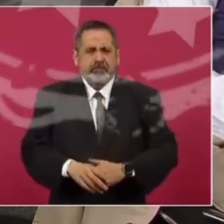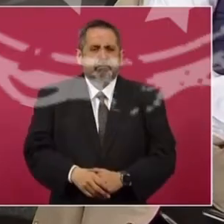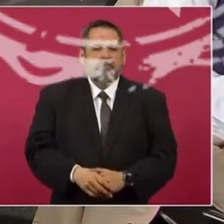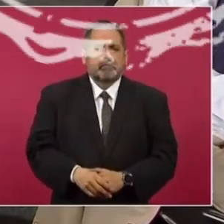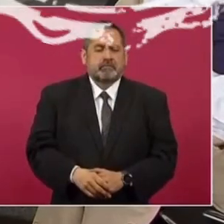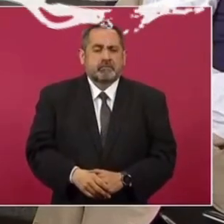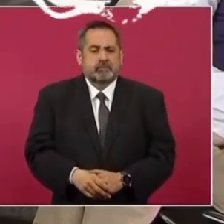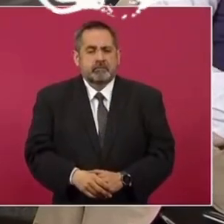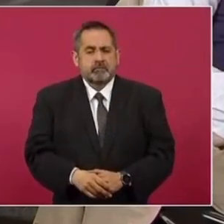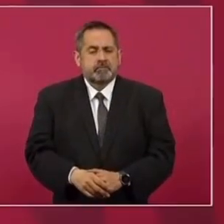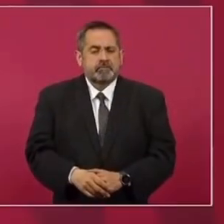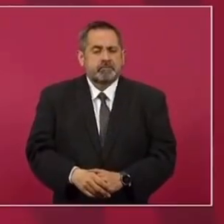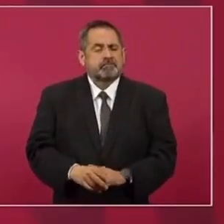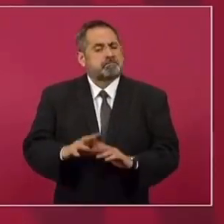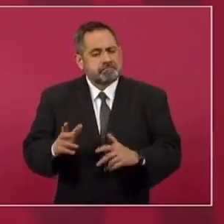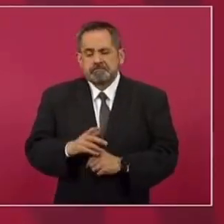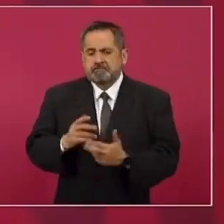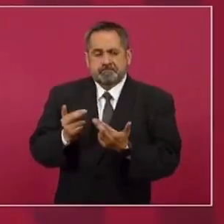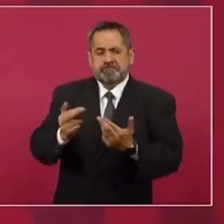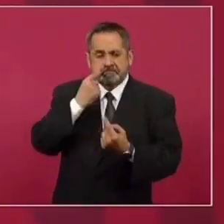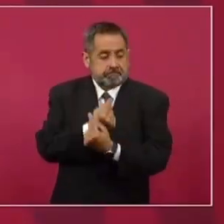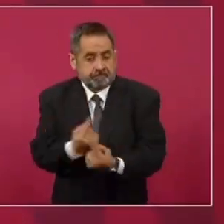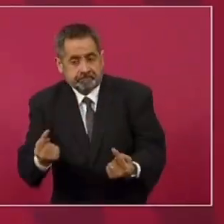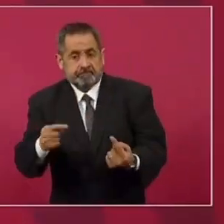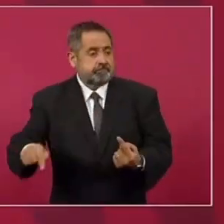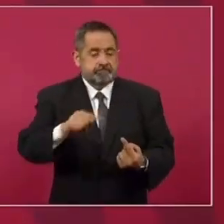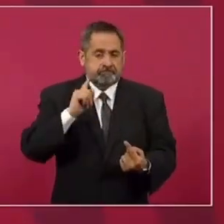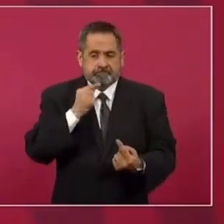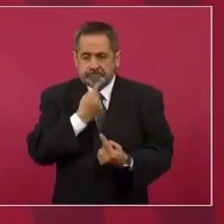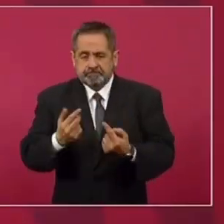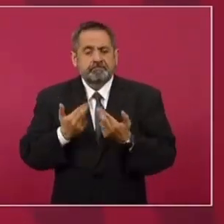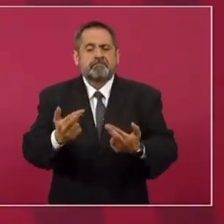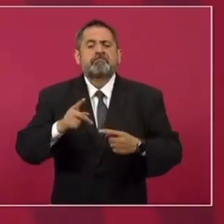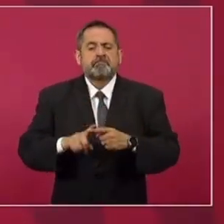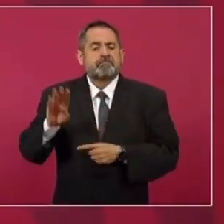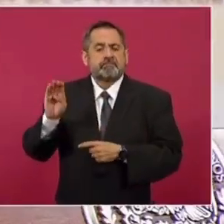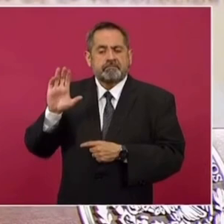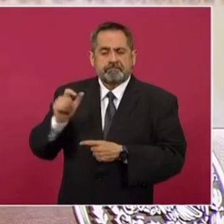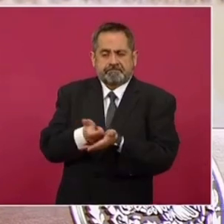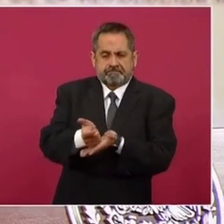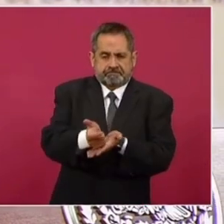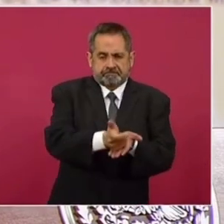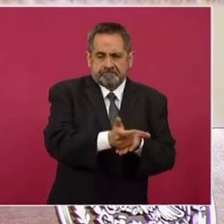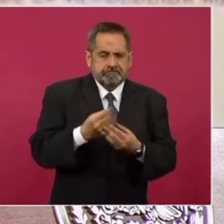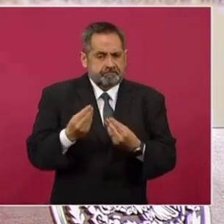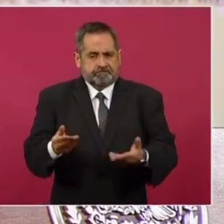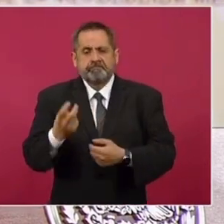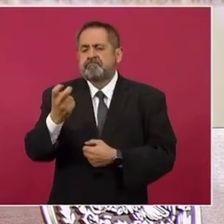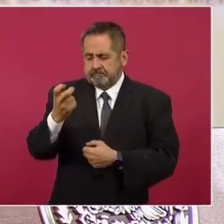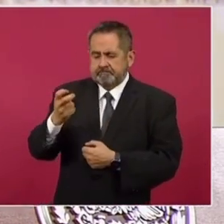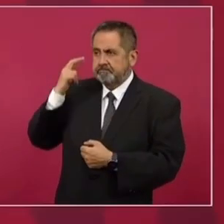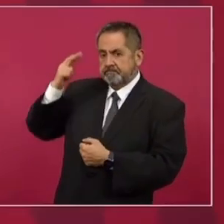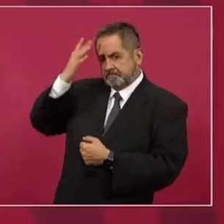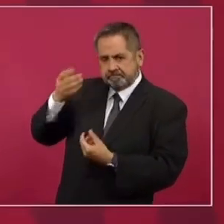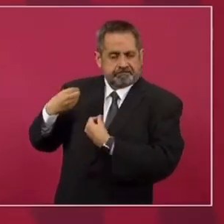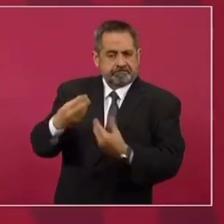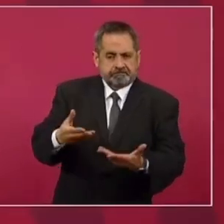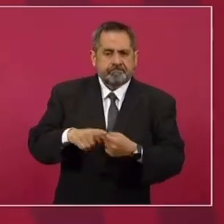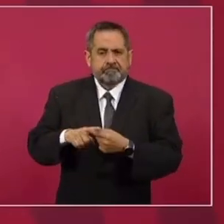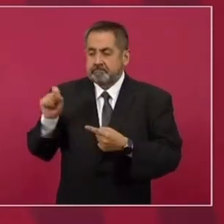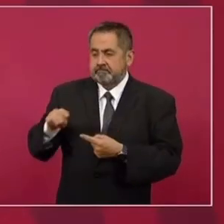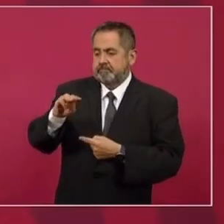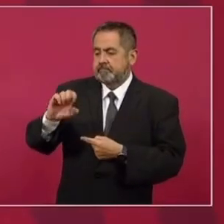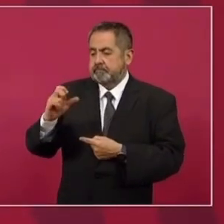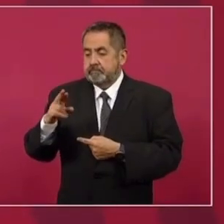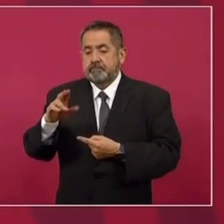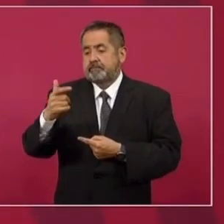Bueno, el regalo para las niñas, para los niños, pues es su beca, ese es el regalo de los Reyes. Eso es lo que va a traer Melchor,